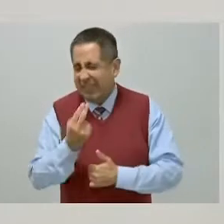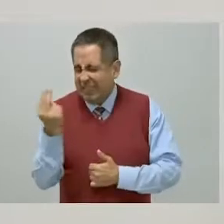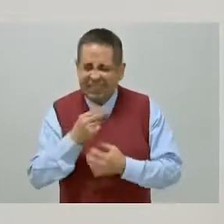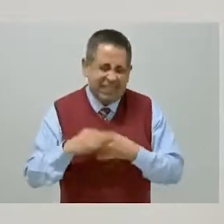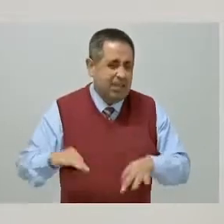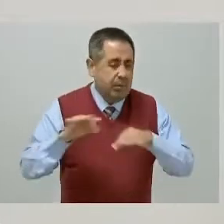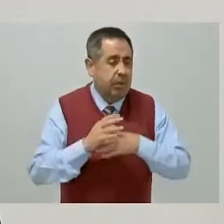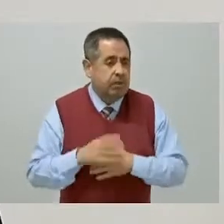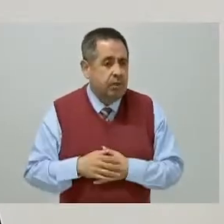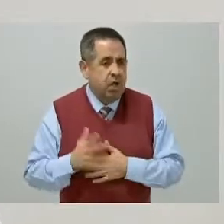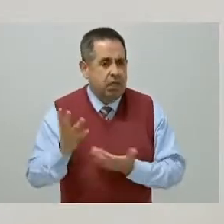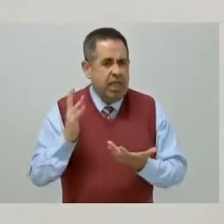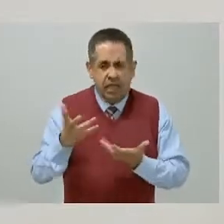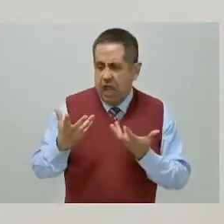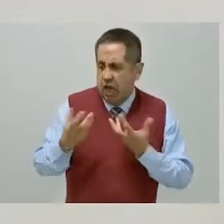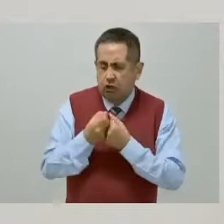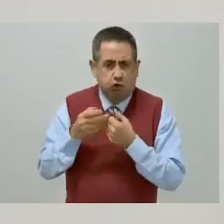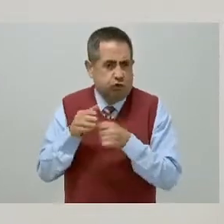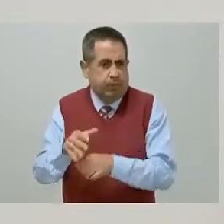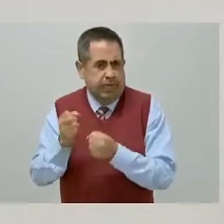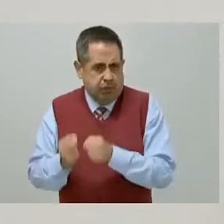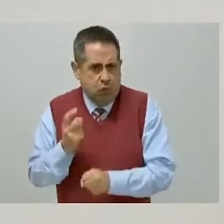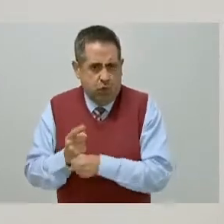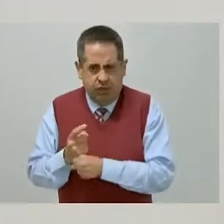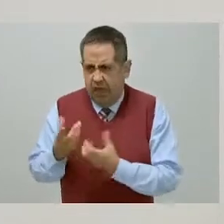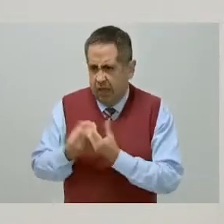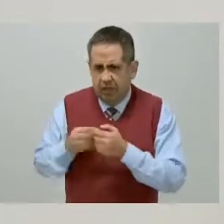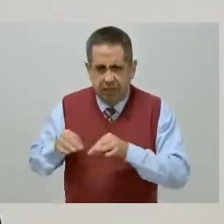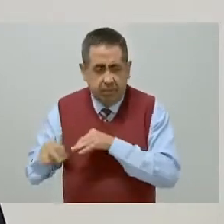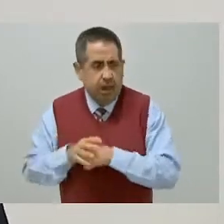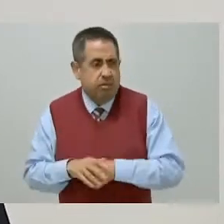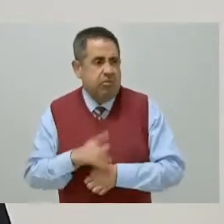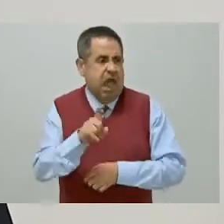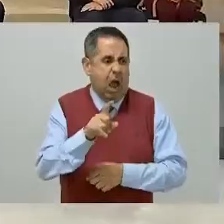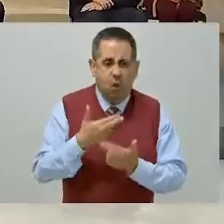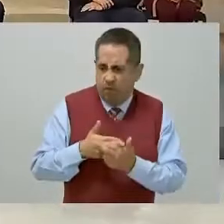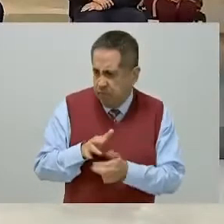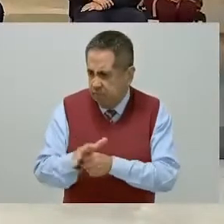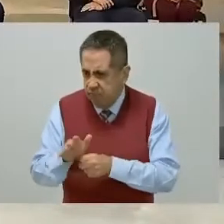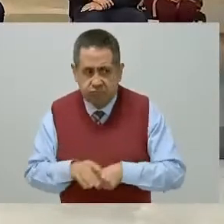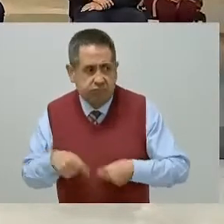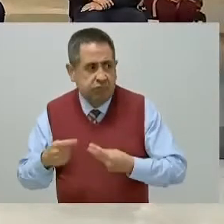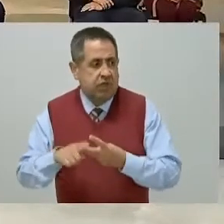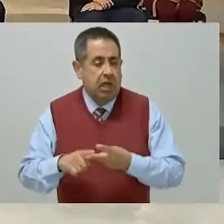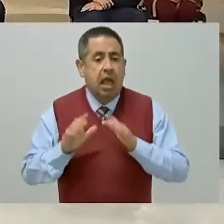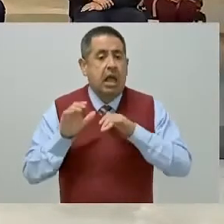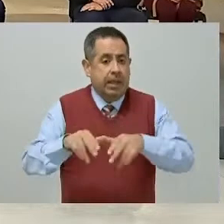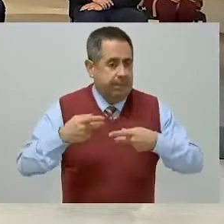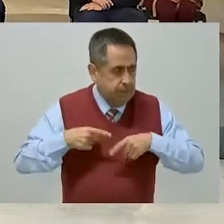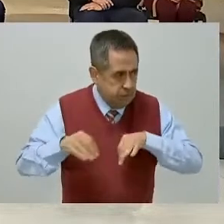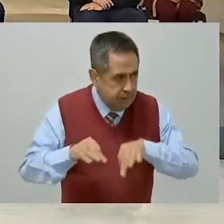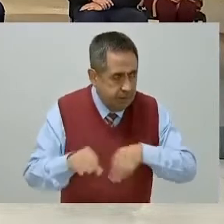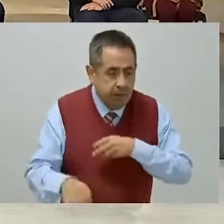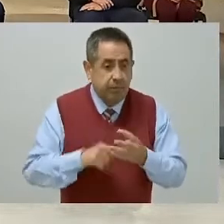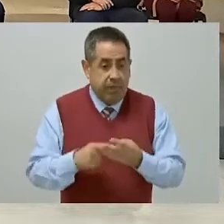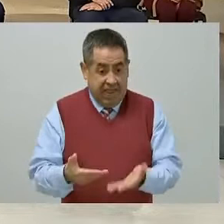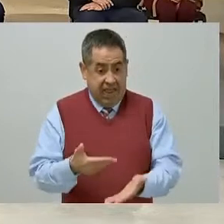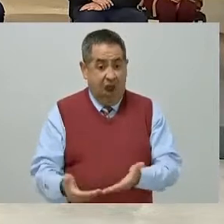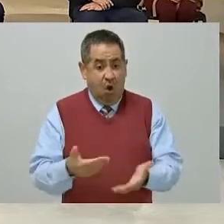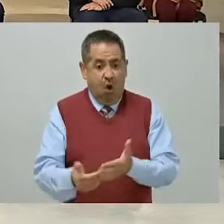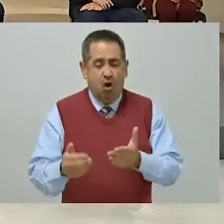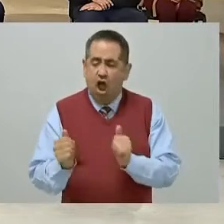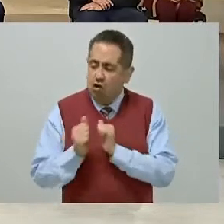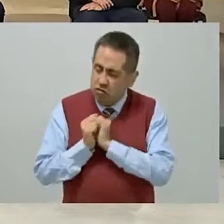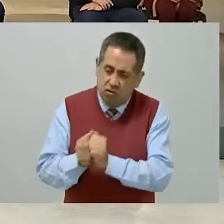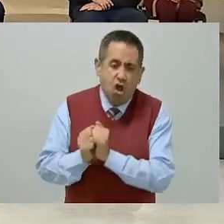realizado acciones conjuntas en materia de seguridad, de abasto de agua, generación de empleo y hoy trabajamos de